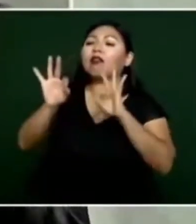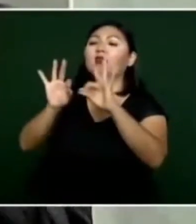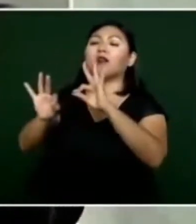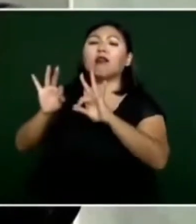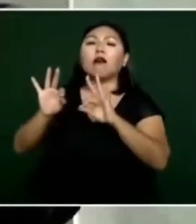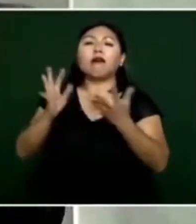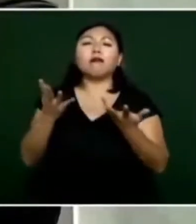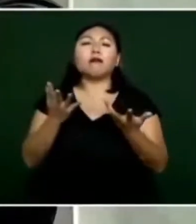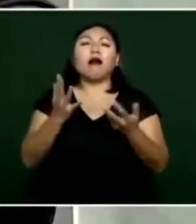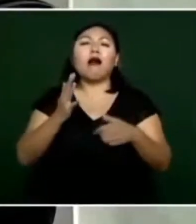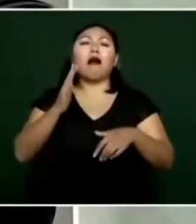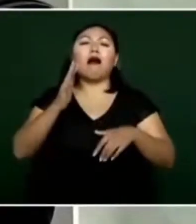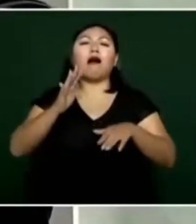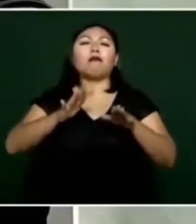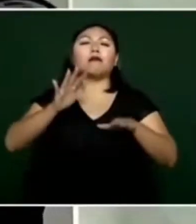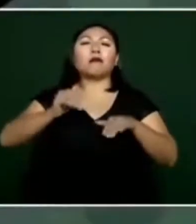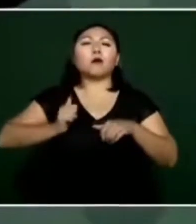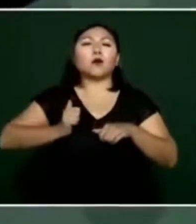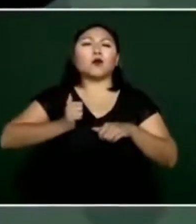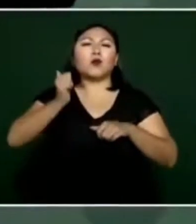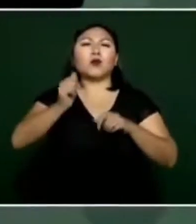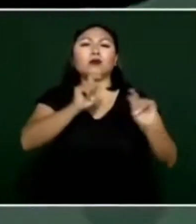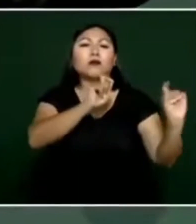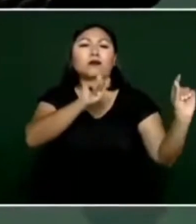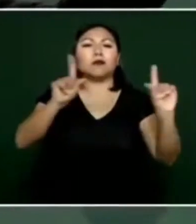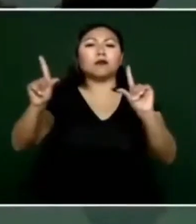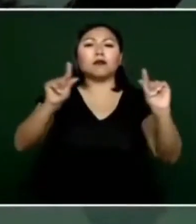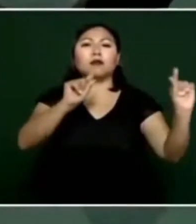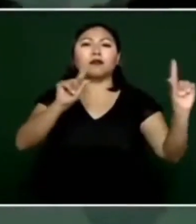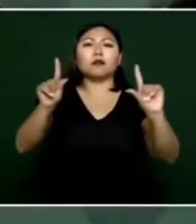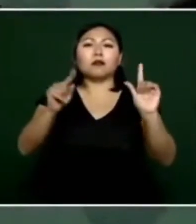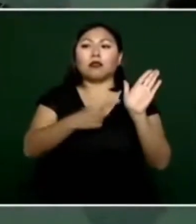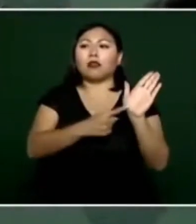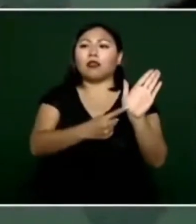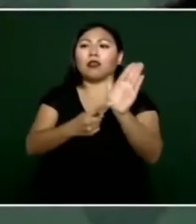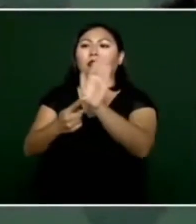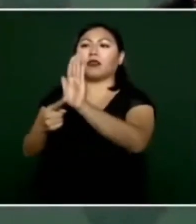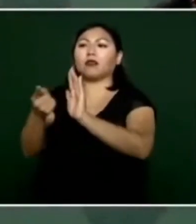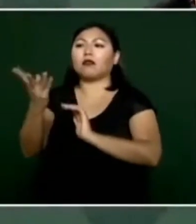a candidatos cuánto nos ha costado eso